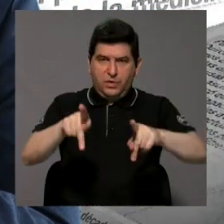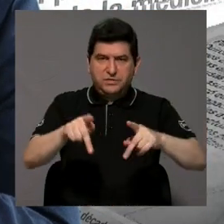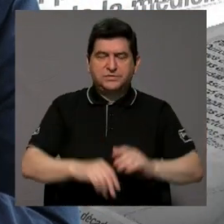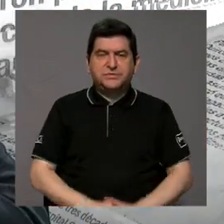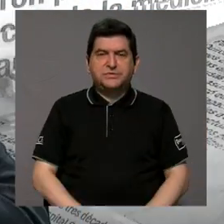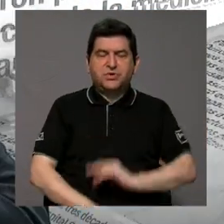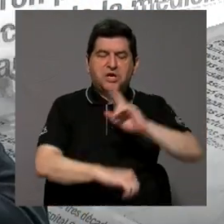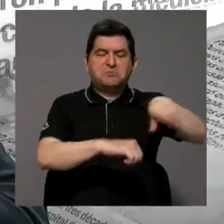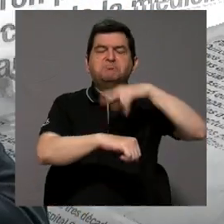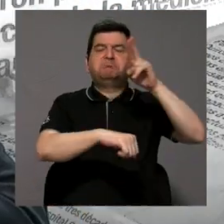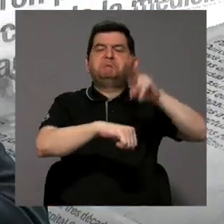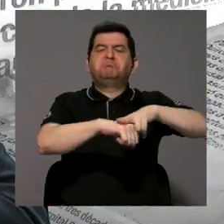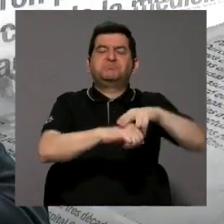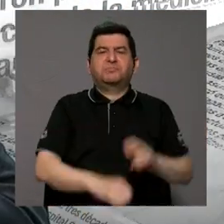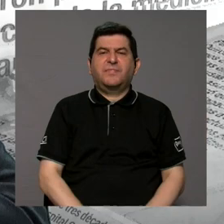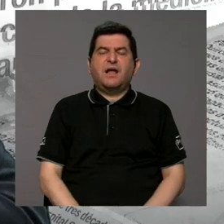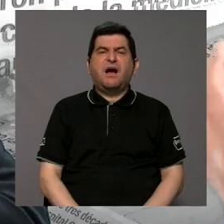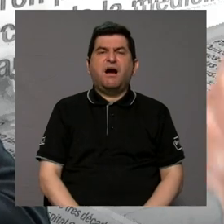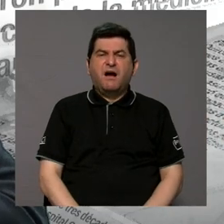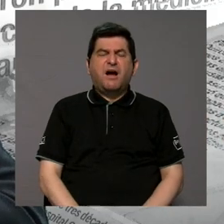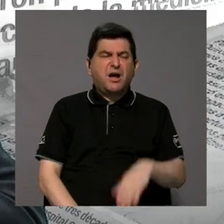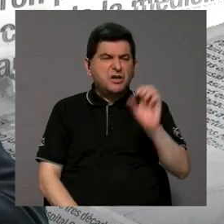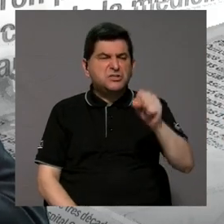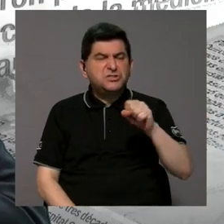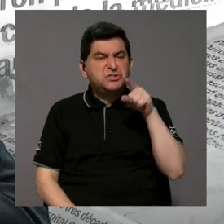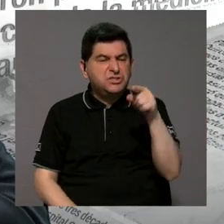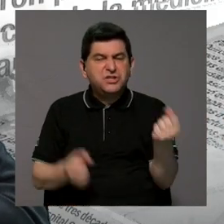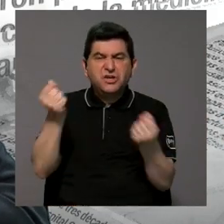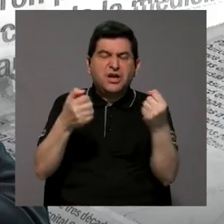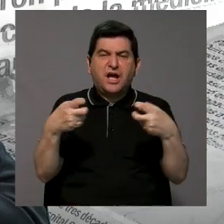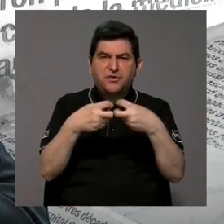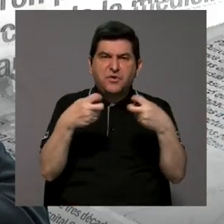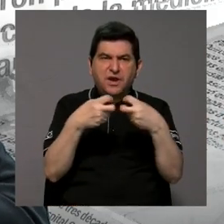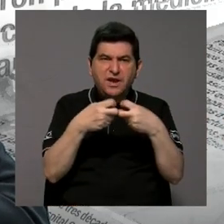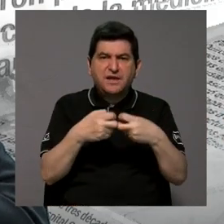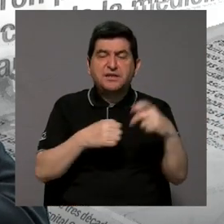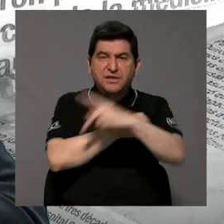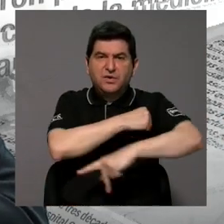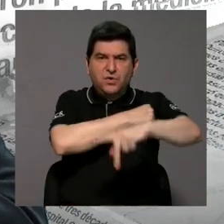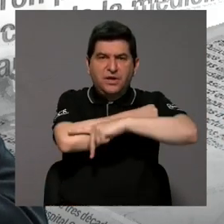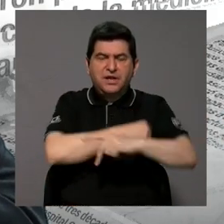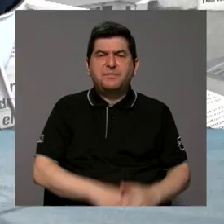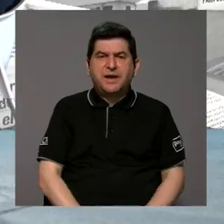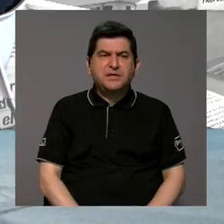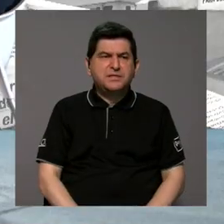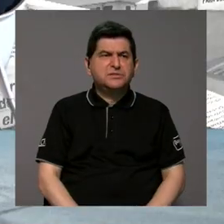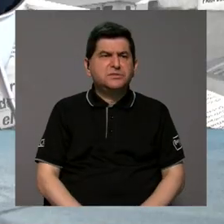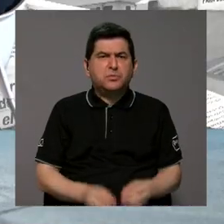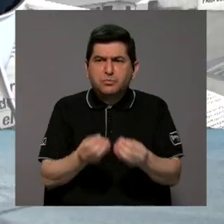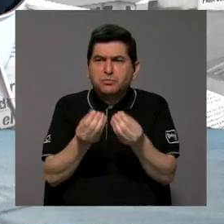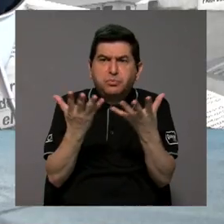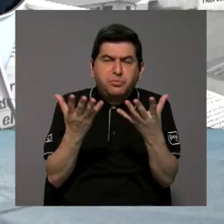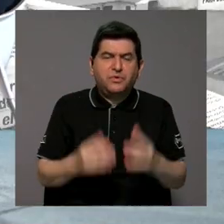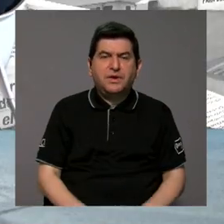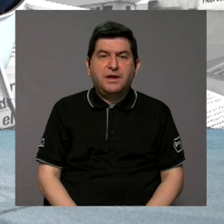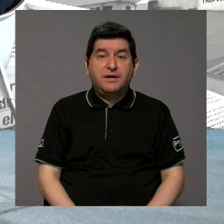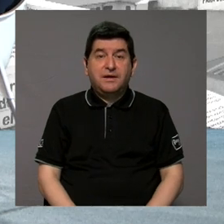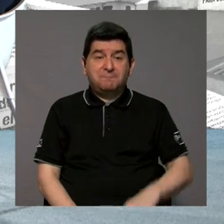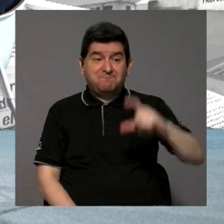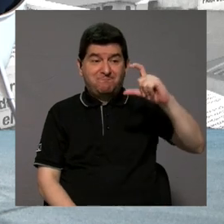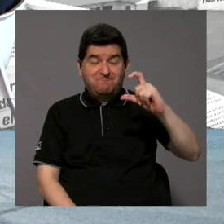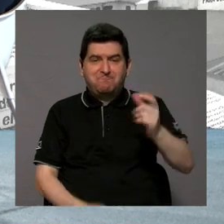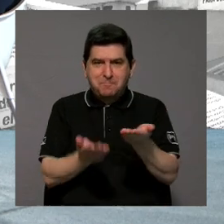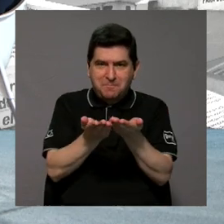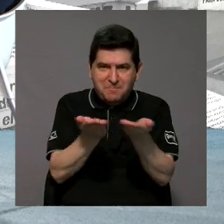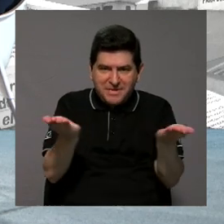normalizando, que vea que es más común tener esos carros eléctricos aquí en el país. Vamos a las baterías, que será